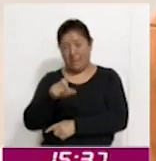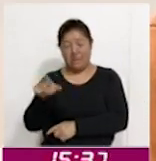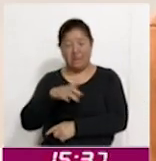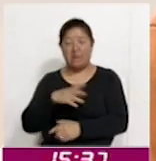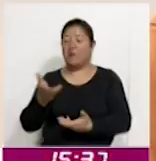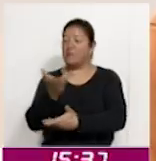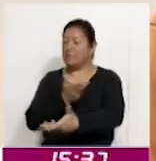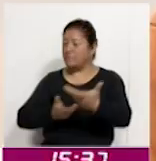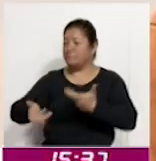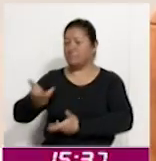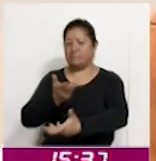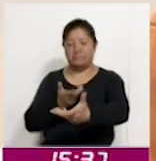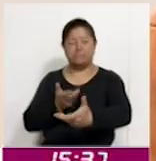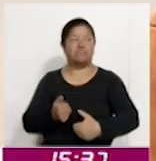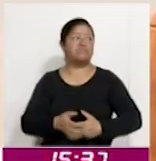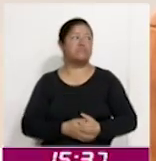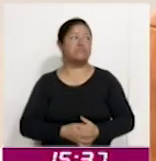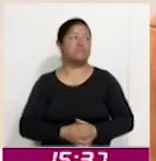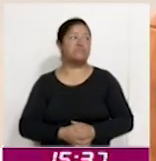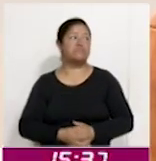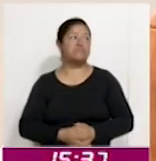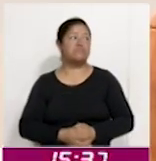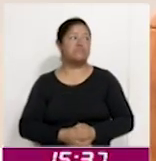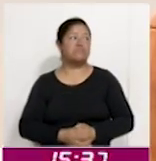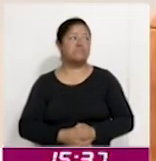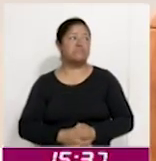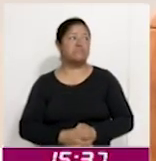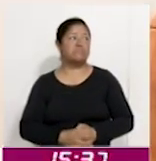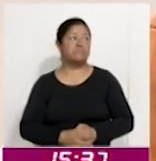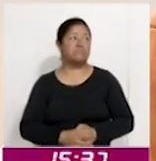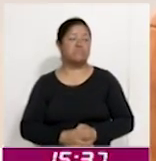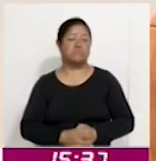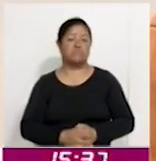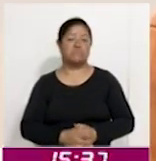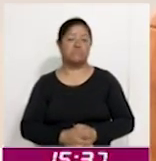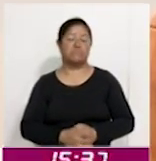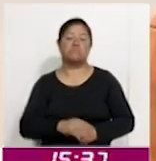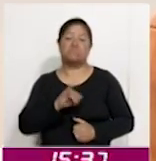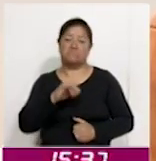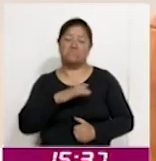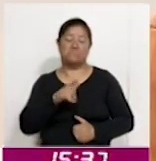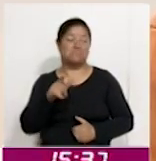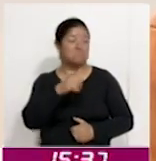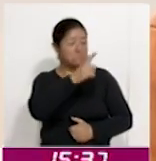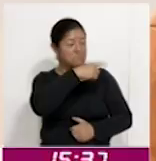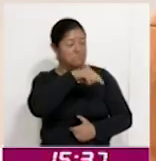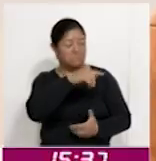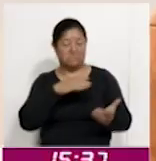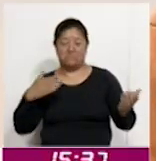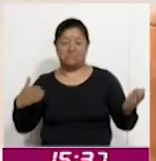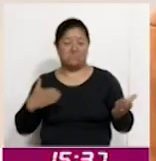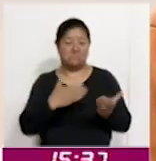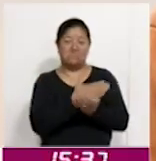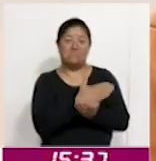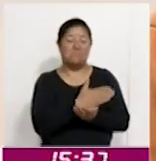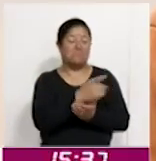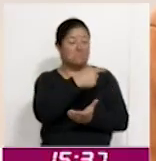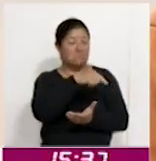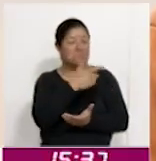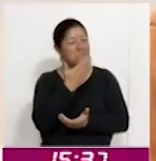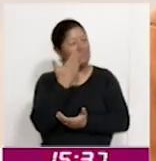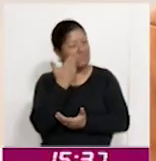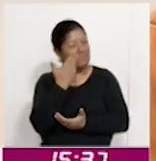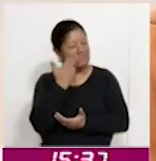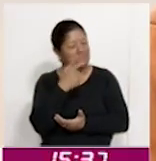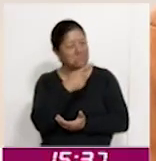compañeras, y sí, tuvimos un recibimiento muy agradable por parte de las maestras de